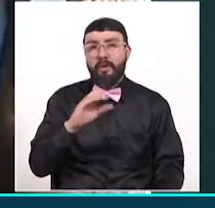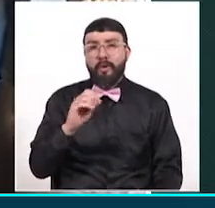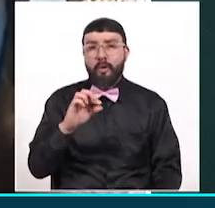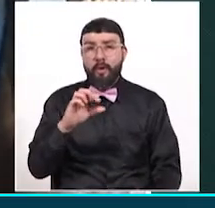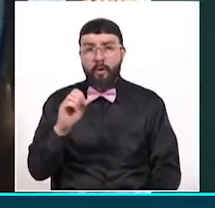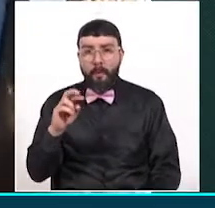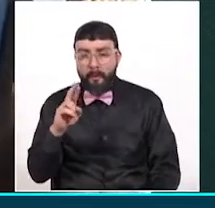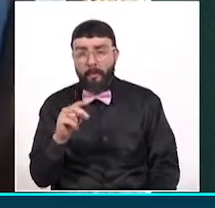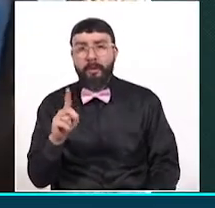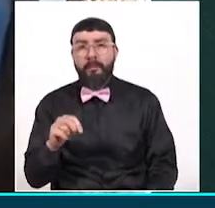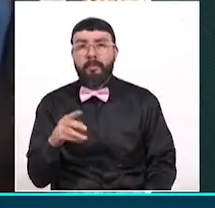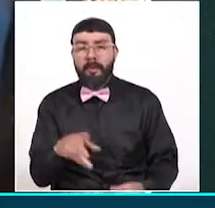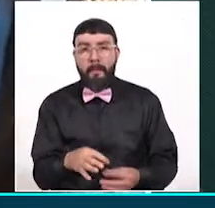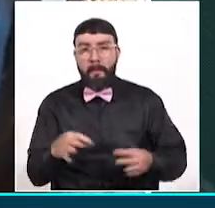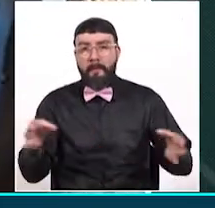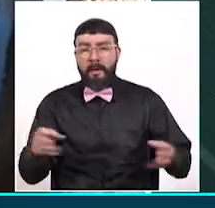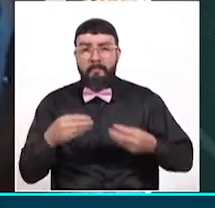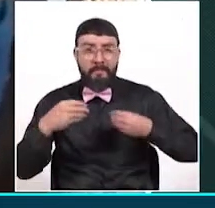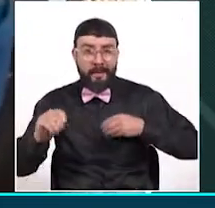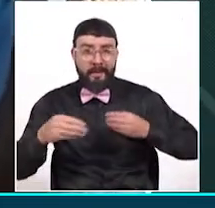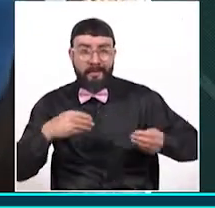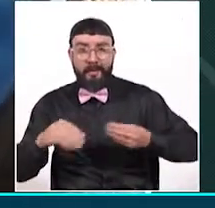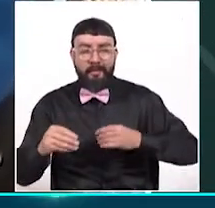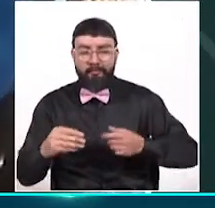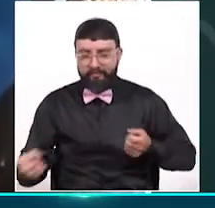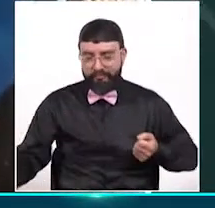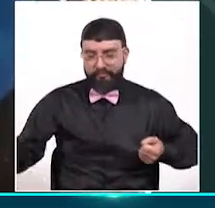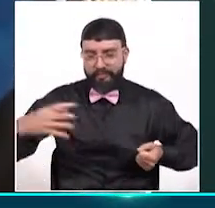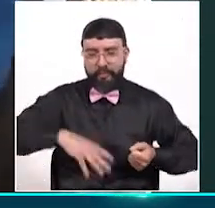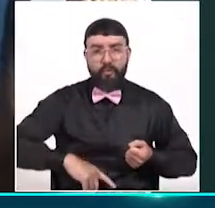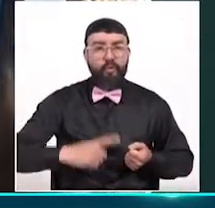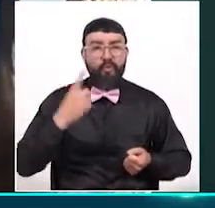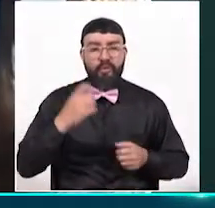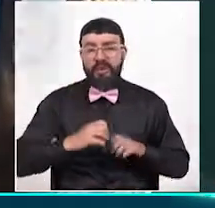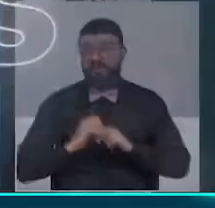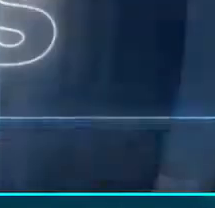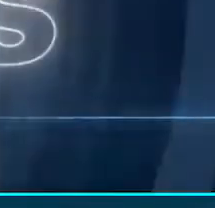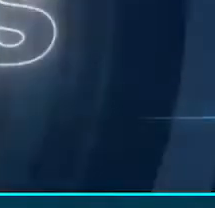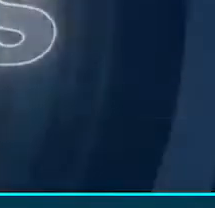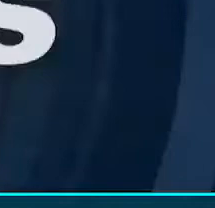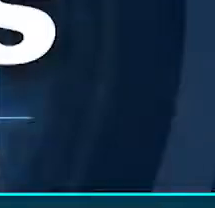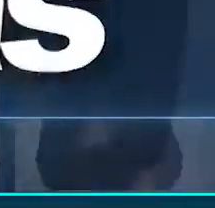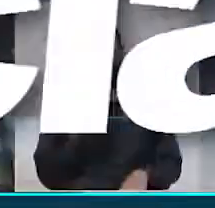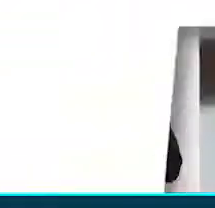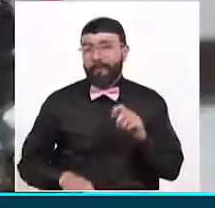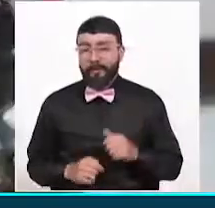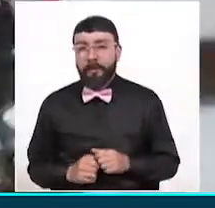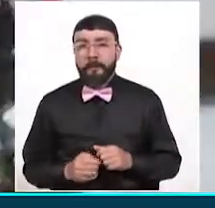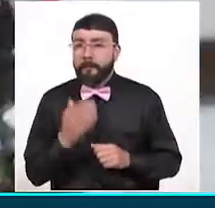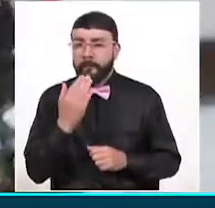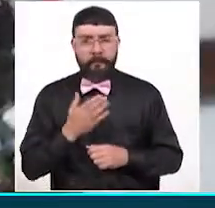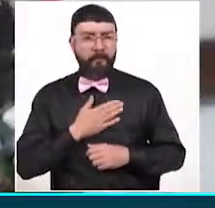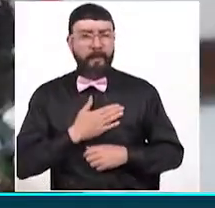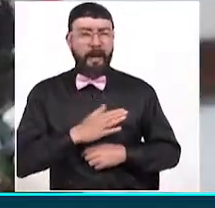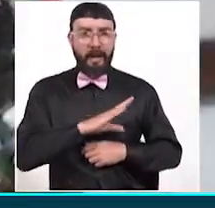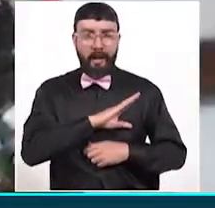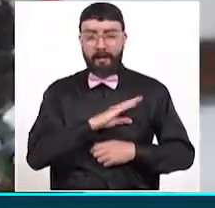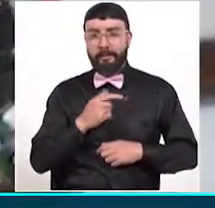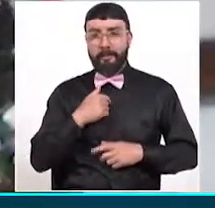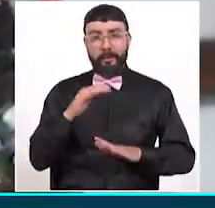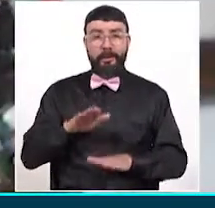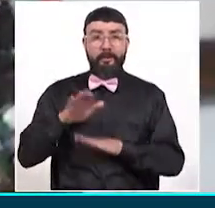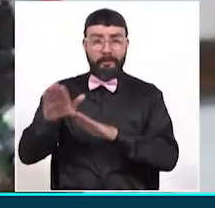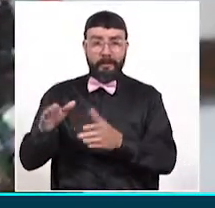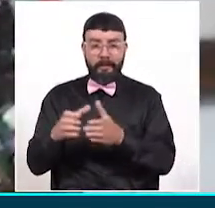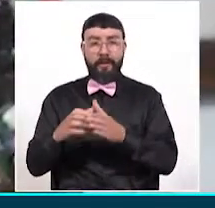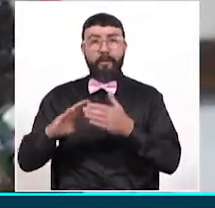solo uso. Entonces, pues, acá como la alcaldía, como alcaldesa, más bien representante de la comunidad